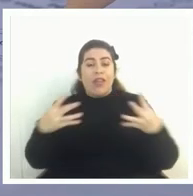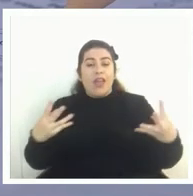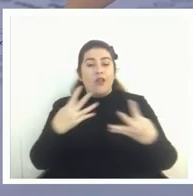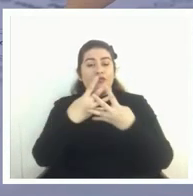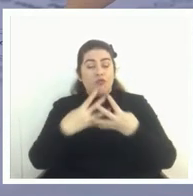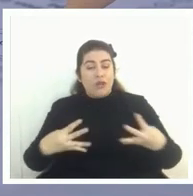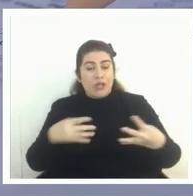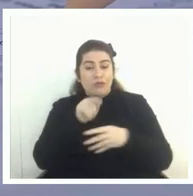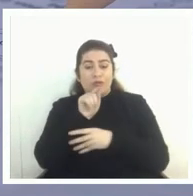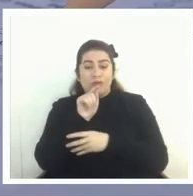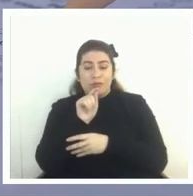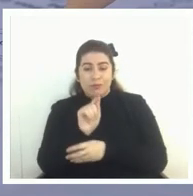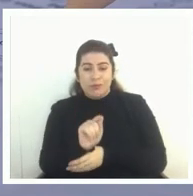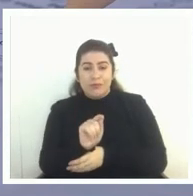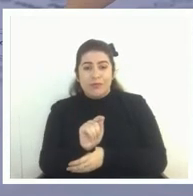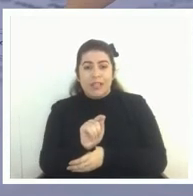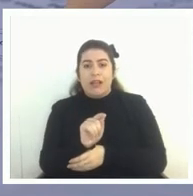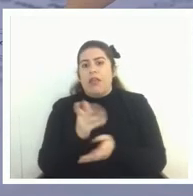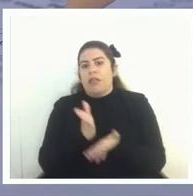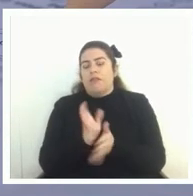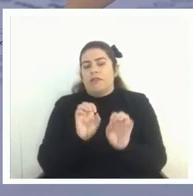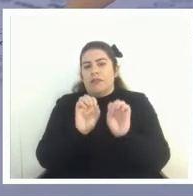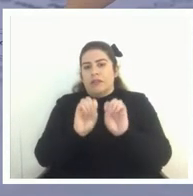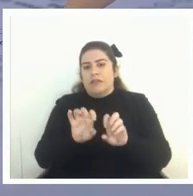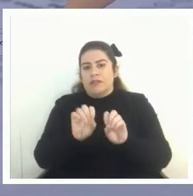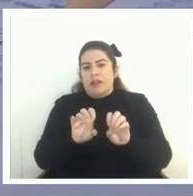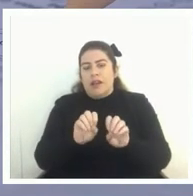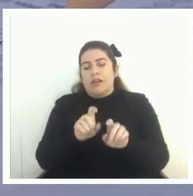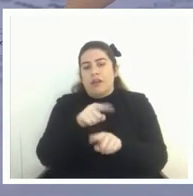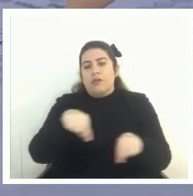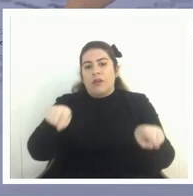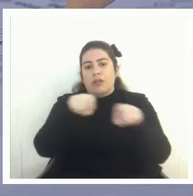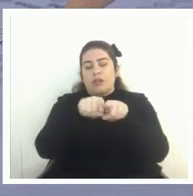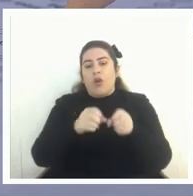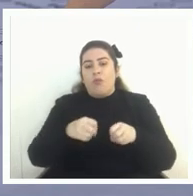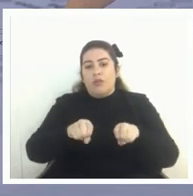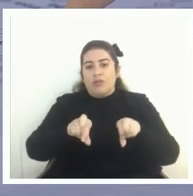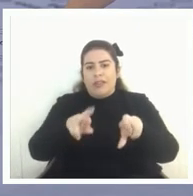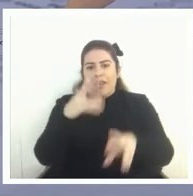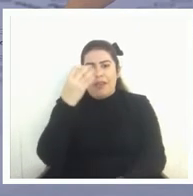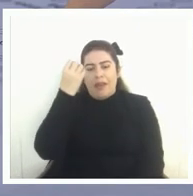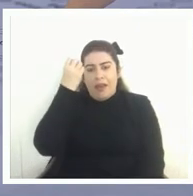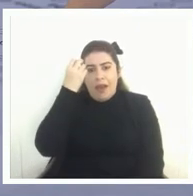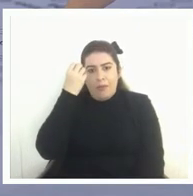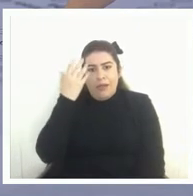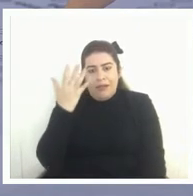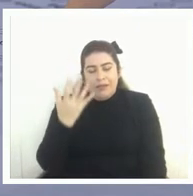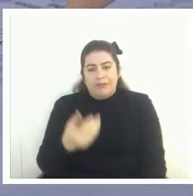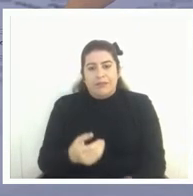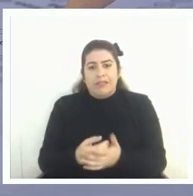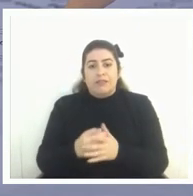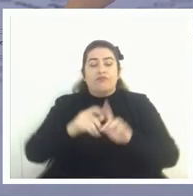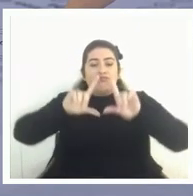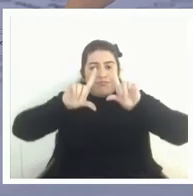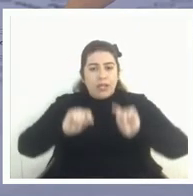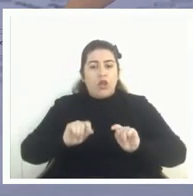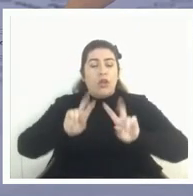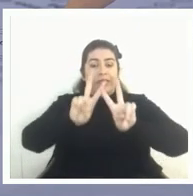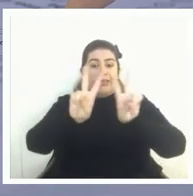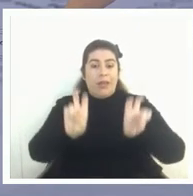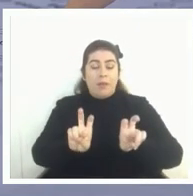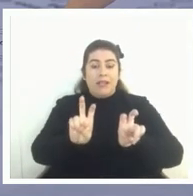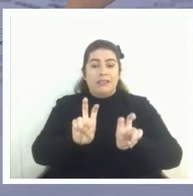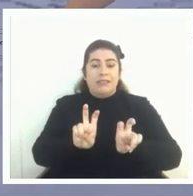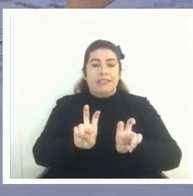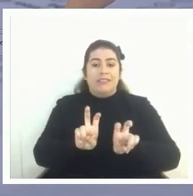enseñados hayan tenido la oportunidad de aprender entonces esa drástica reducción de contenido pienso que es